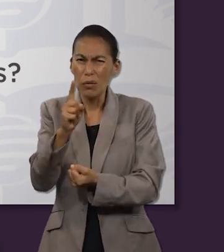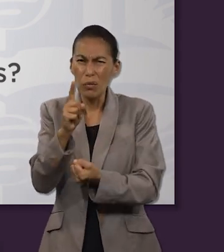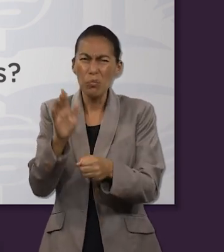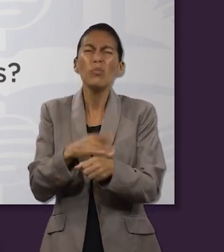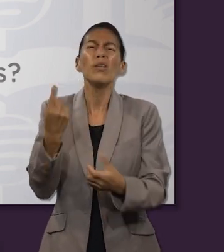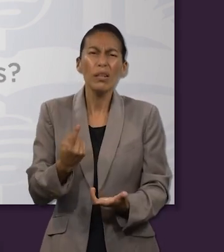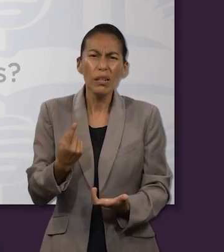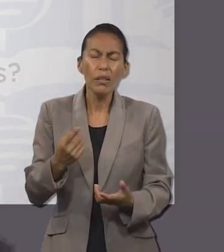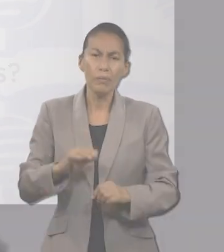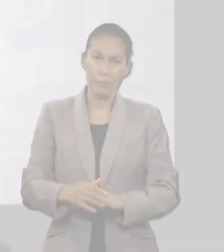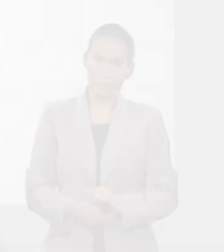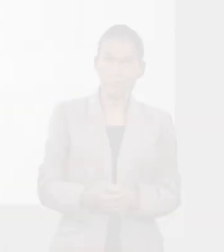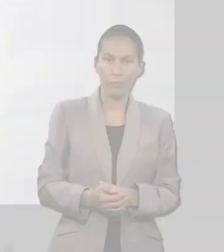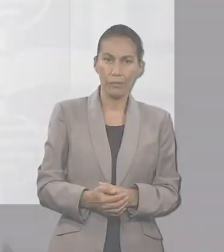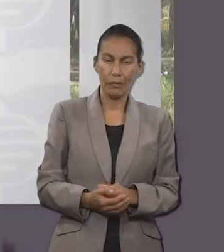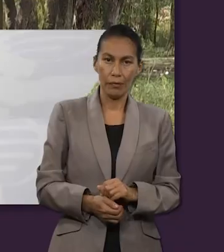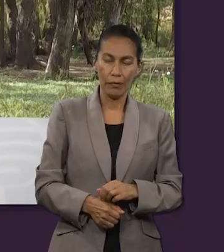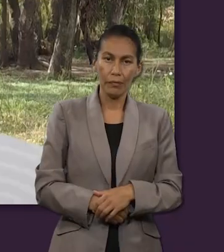salvos?